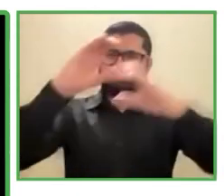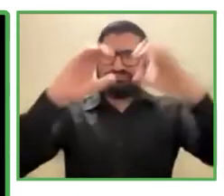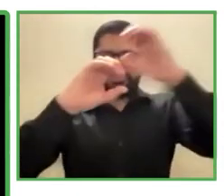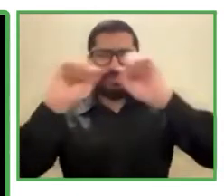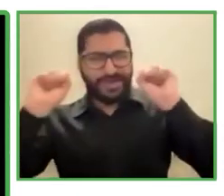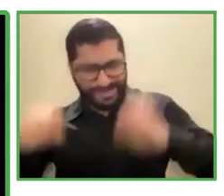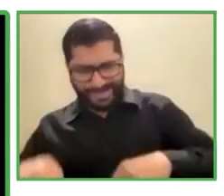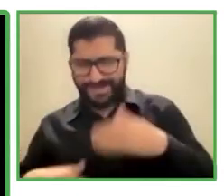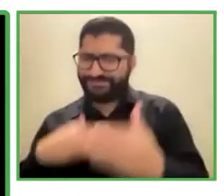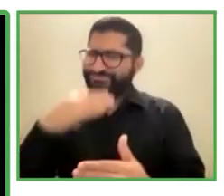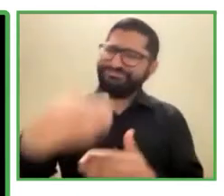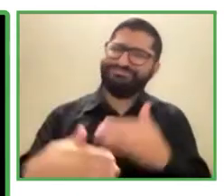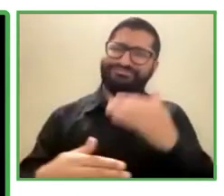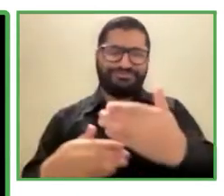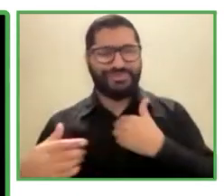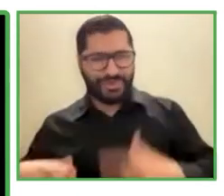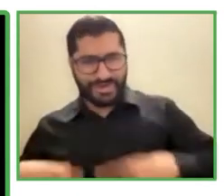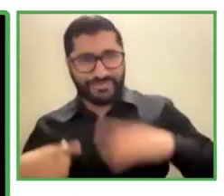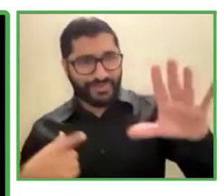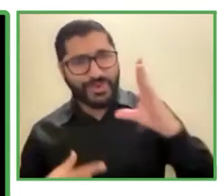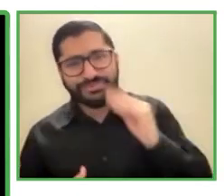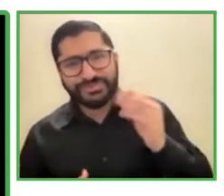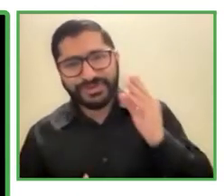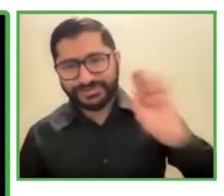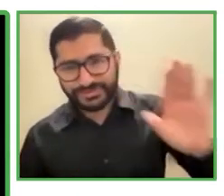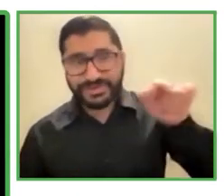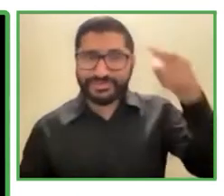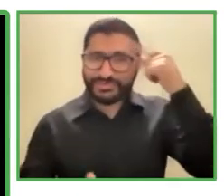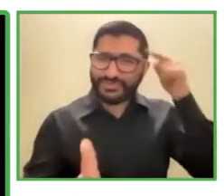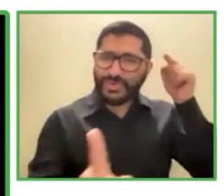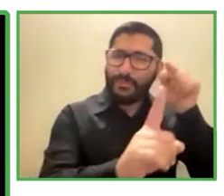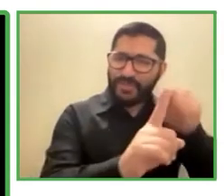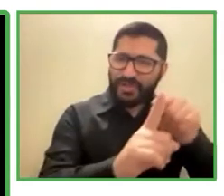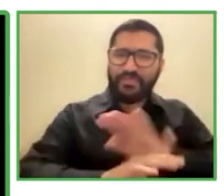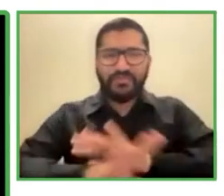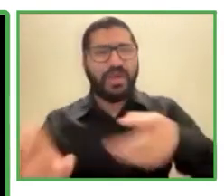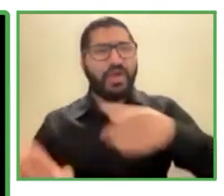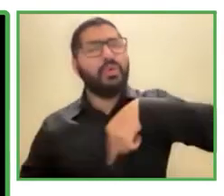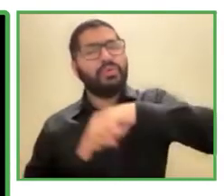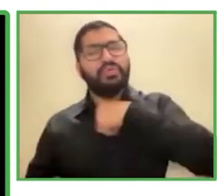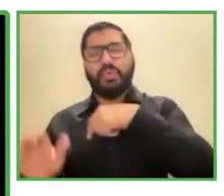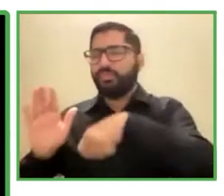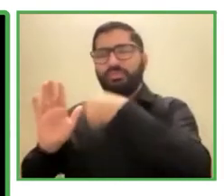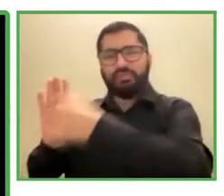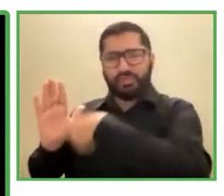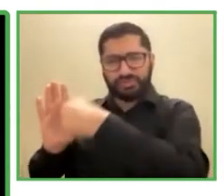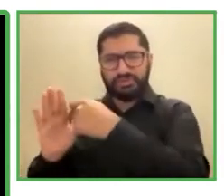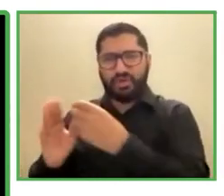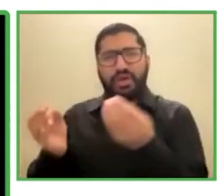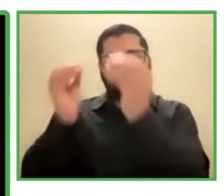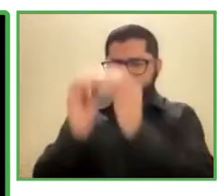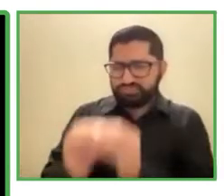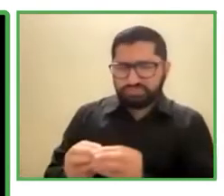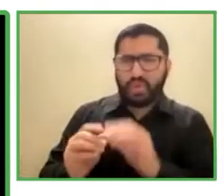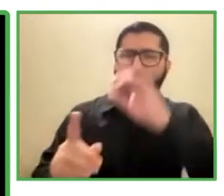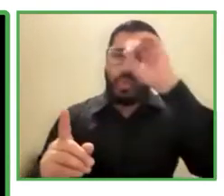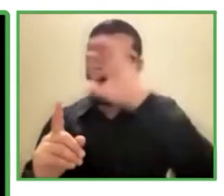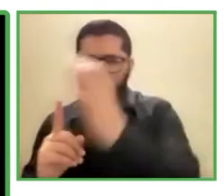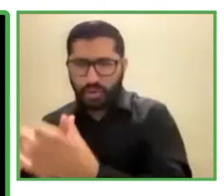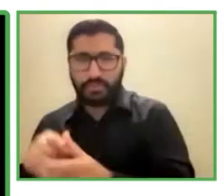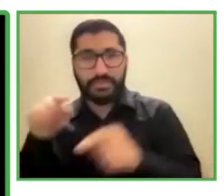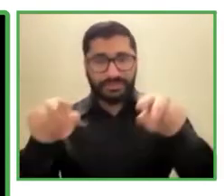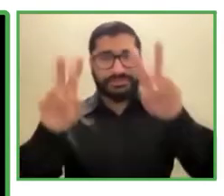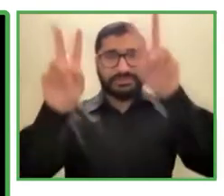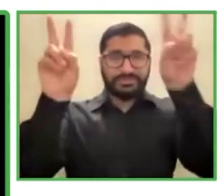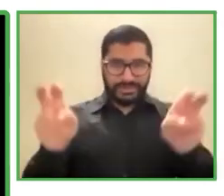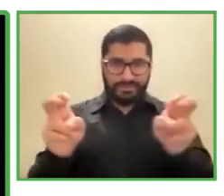nuestro proyecto es crear cultura, y para crear cultura, ¿no es cierto?, tenemos que tener claro que este es un trabajo permanente, un